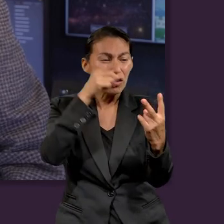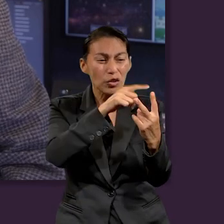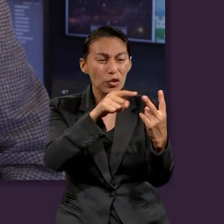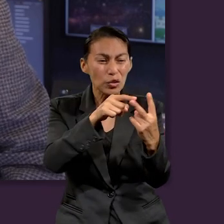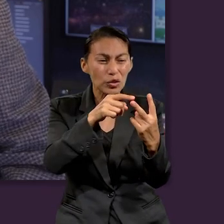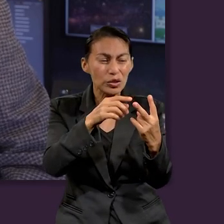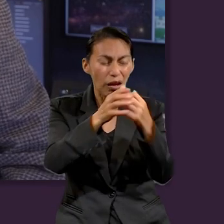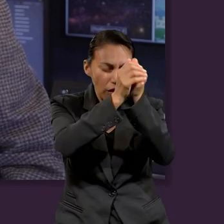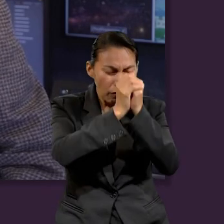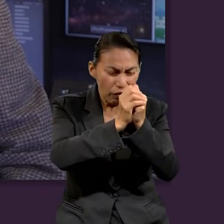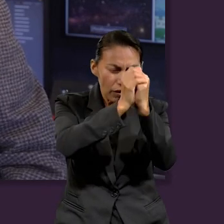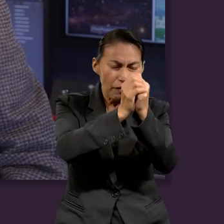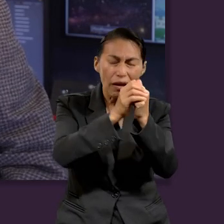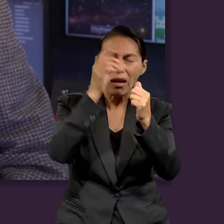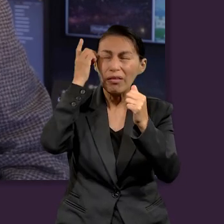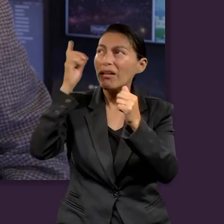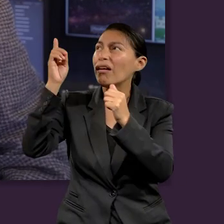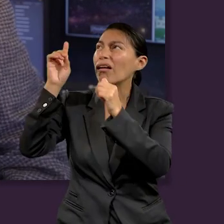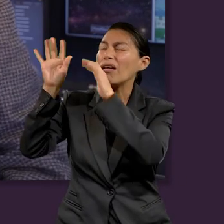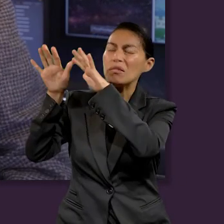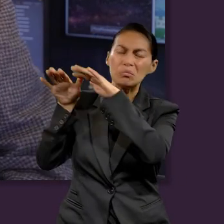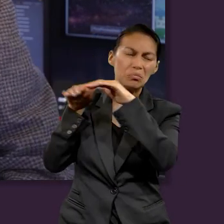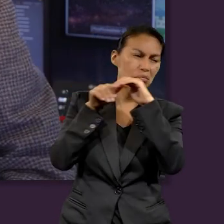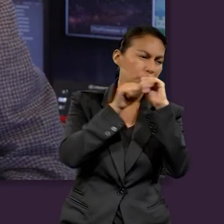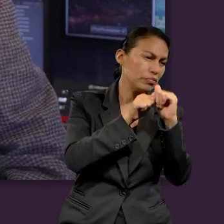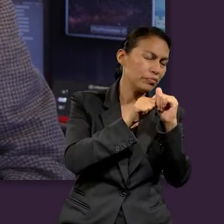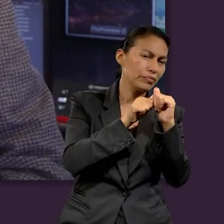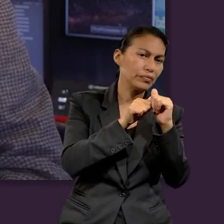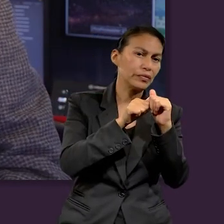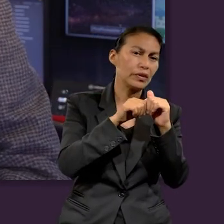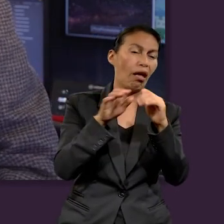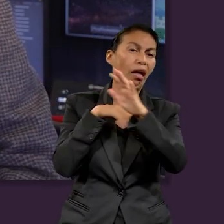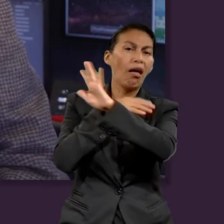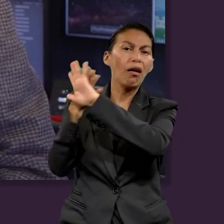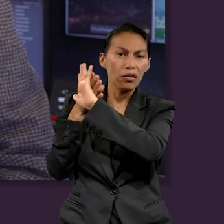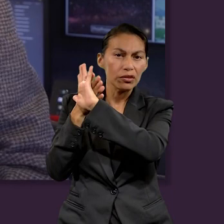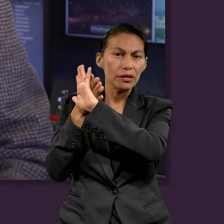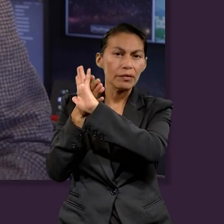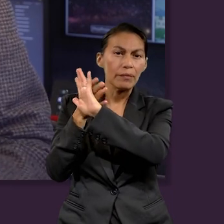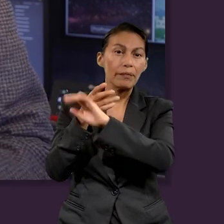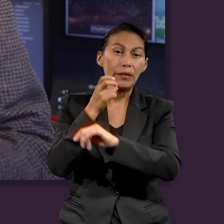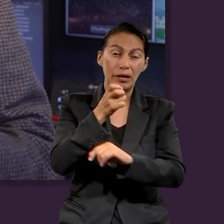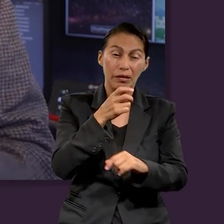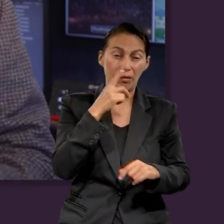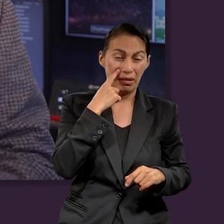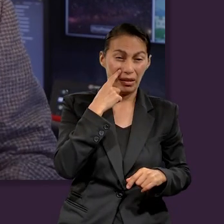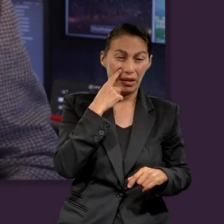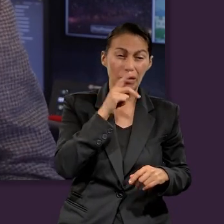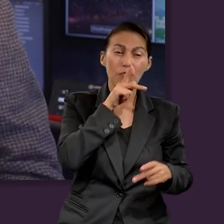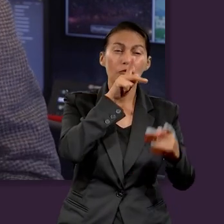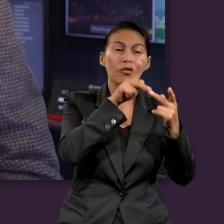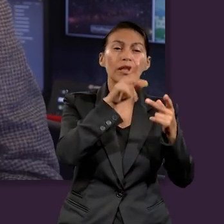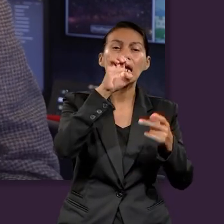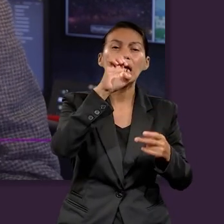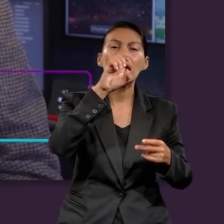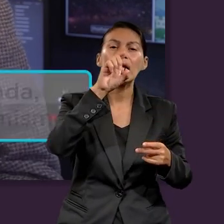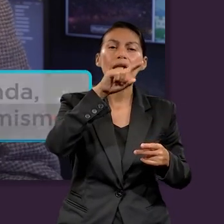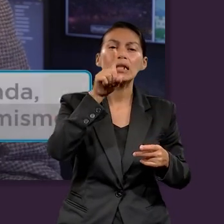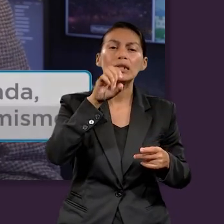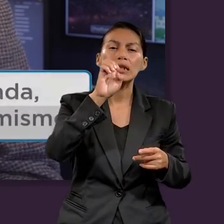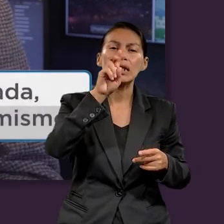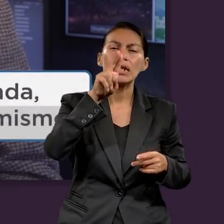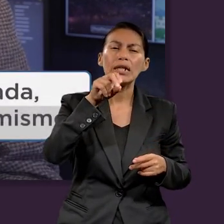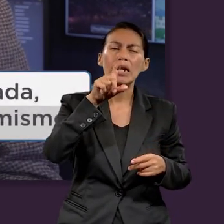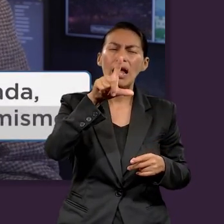También el profeta Jeremías señala que la idolatría es una gran